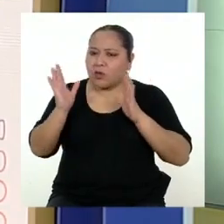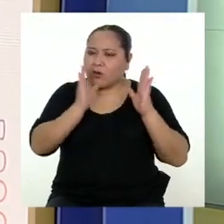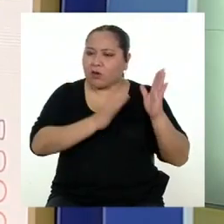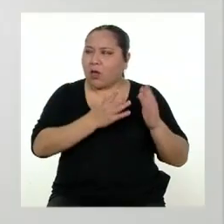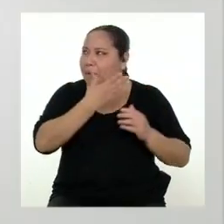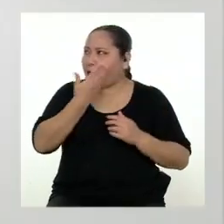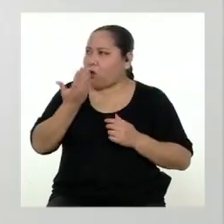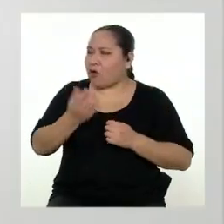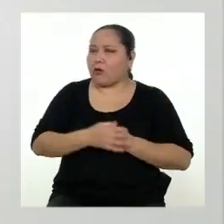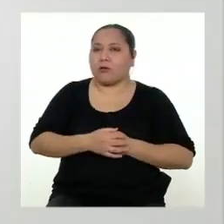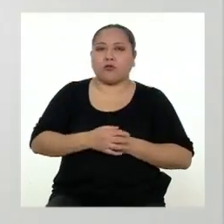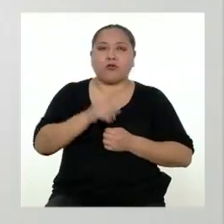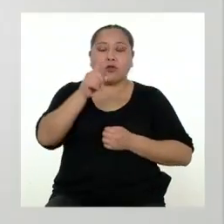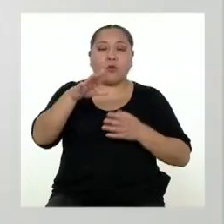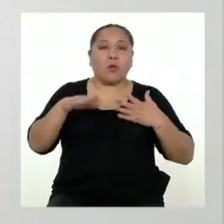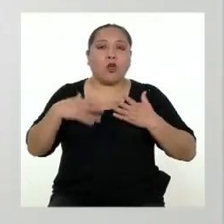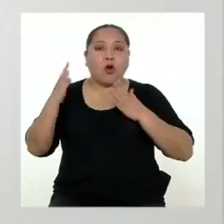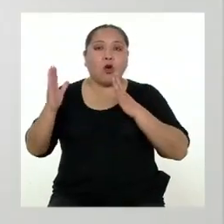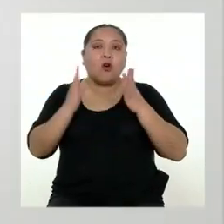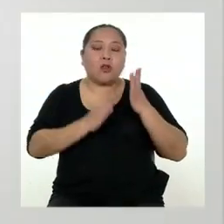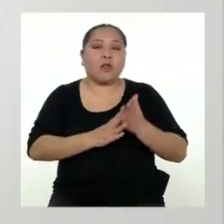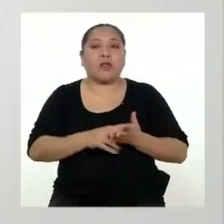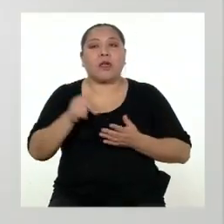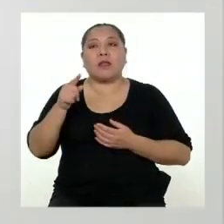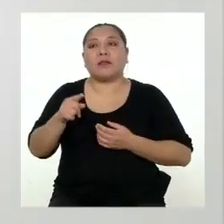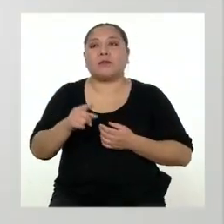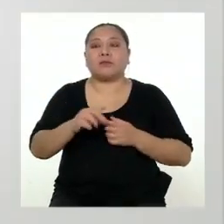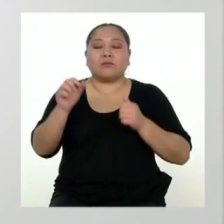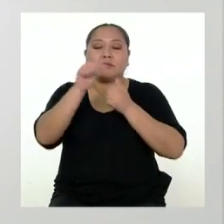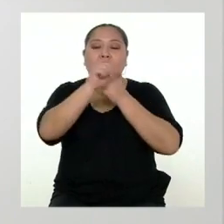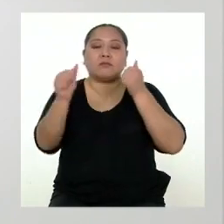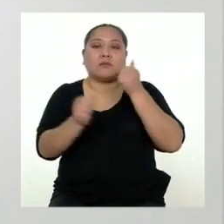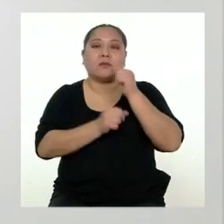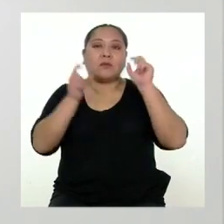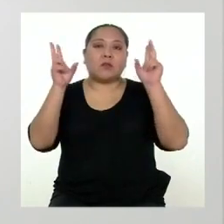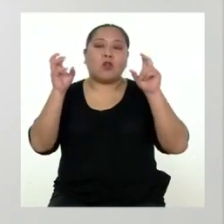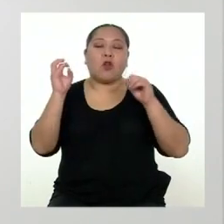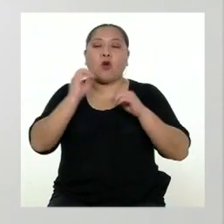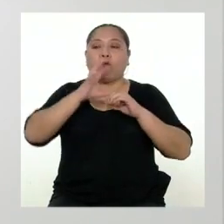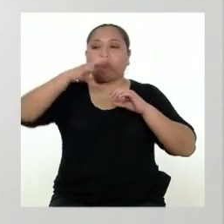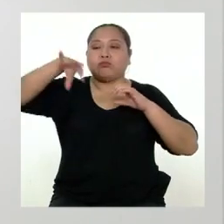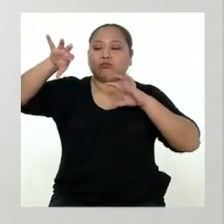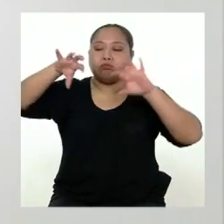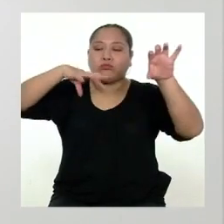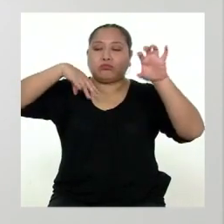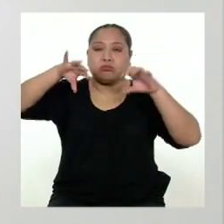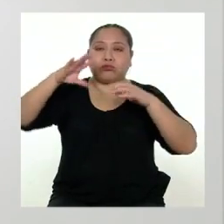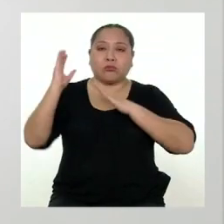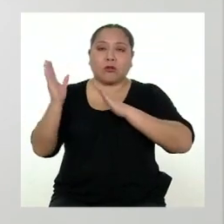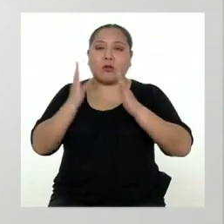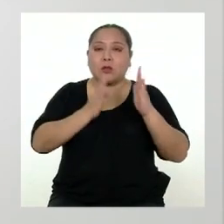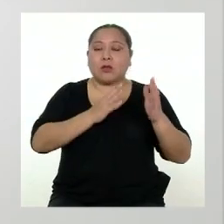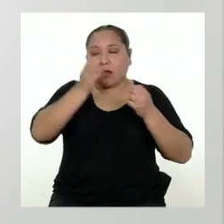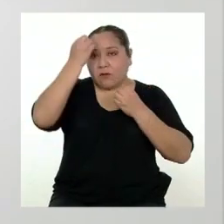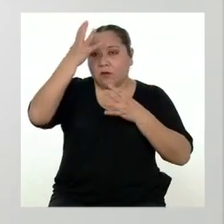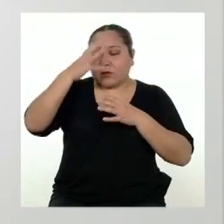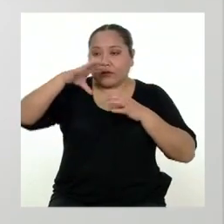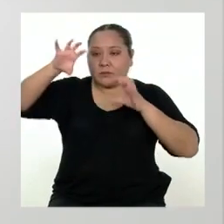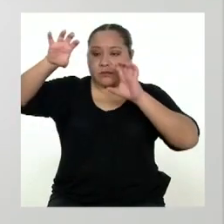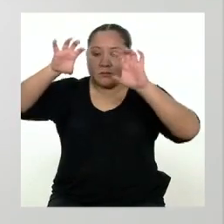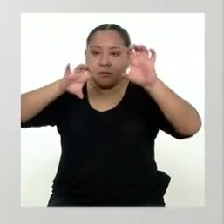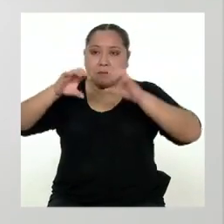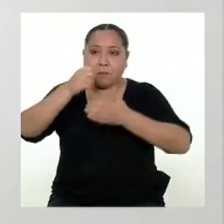mejor? Puedes ordenar la infografía a través de subtítulos o apartados y organizar la información en bloques